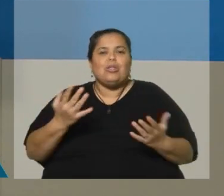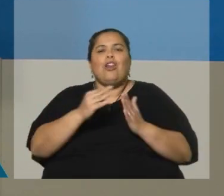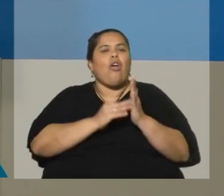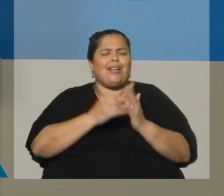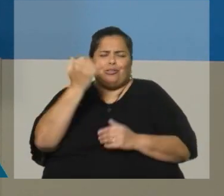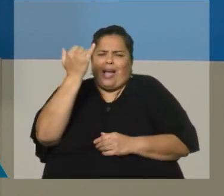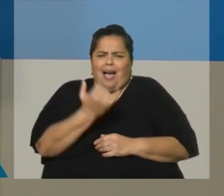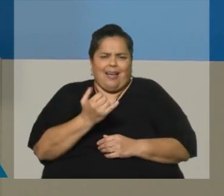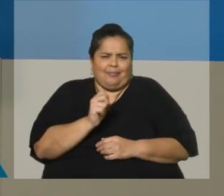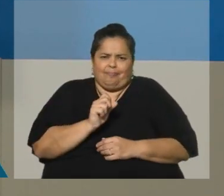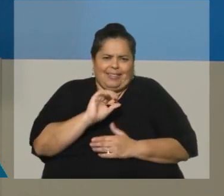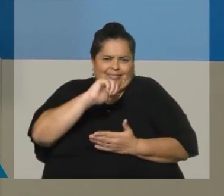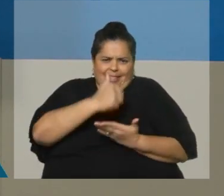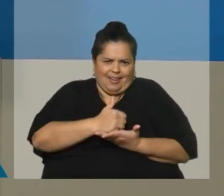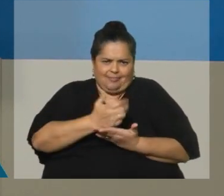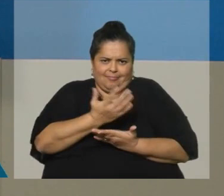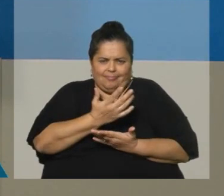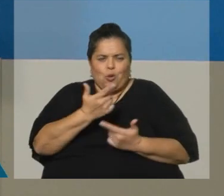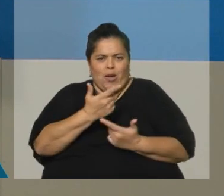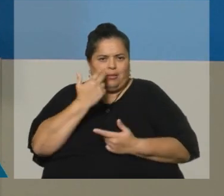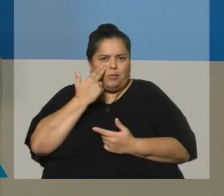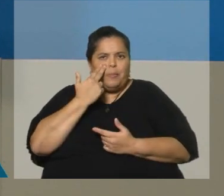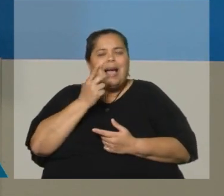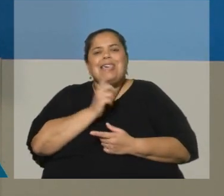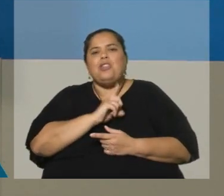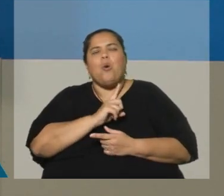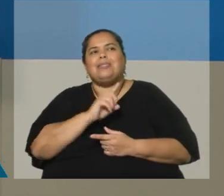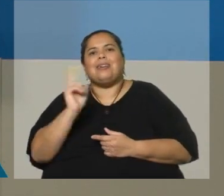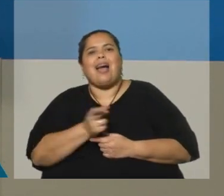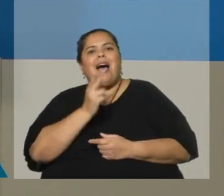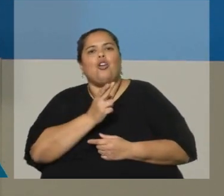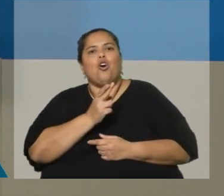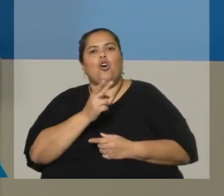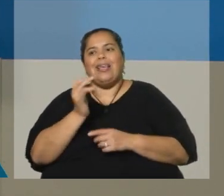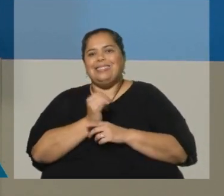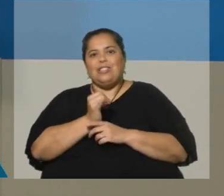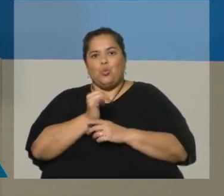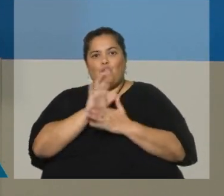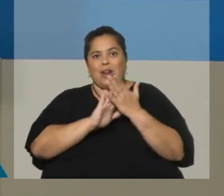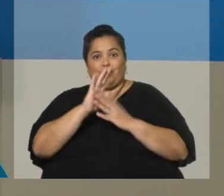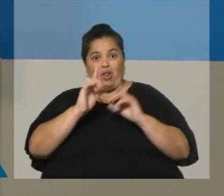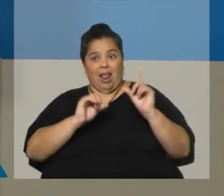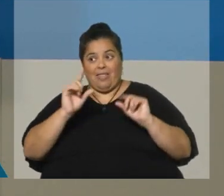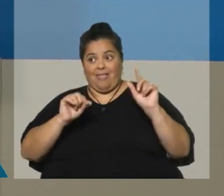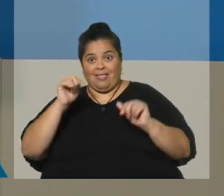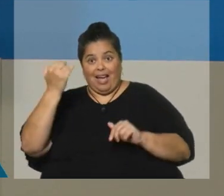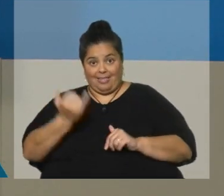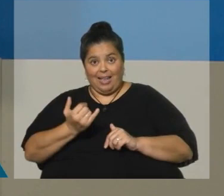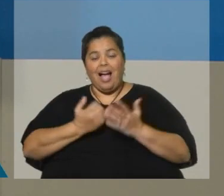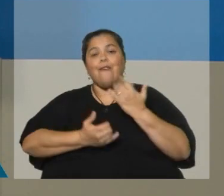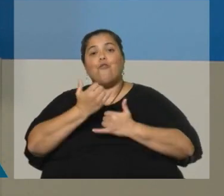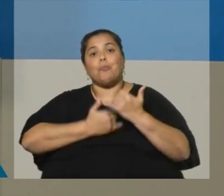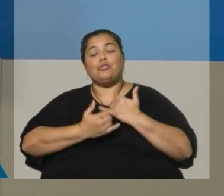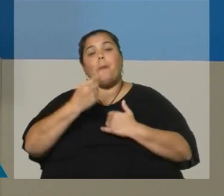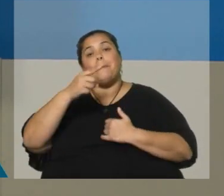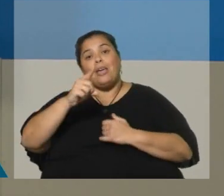están en múltiples lugares y hay que decir que no es extraordinario que el Instituto tenga información a nivel identificado. Lo que sí es que tienen que haber